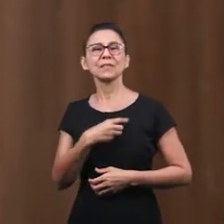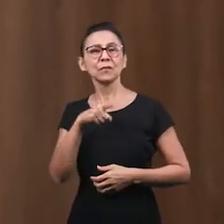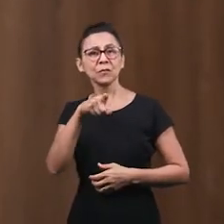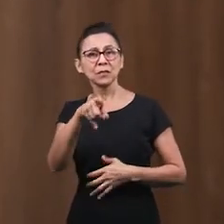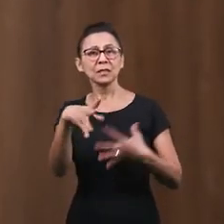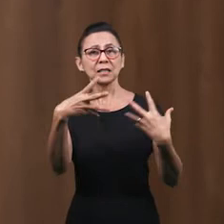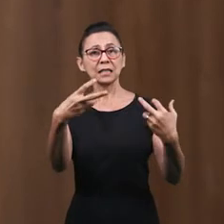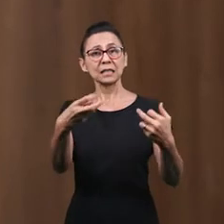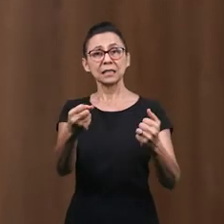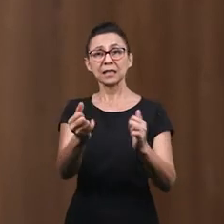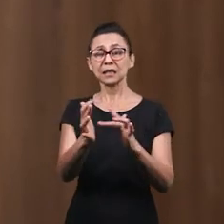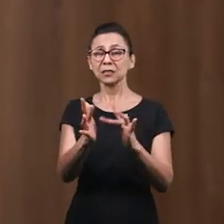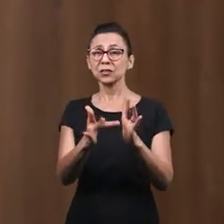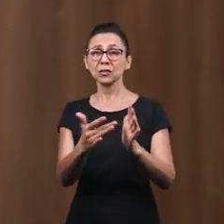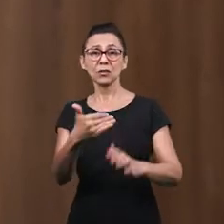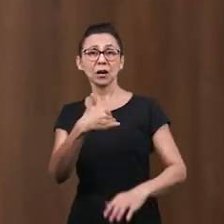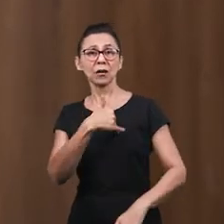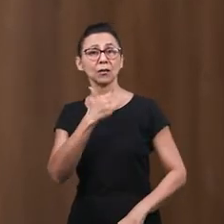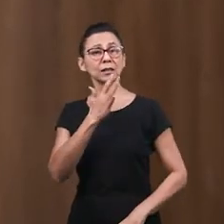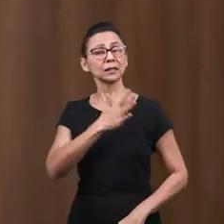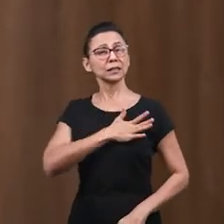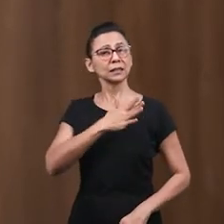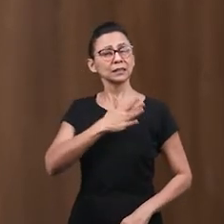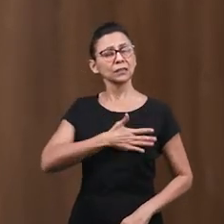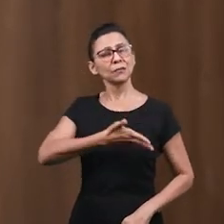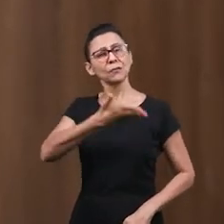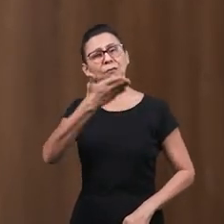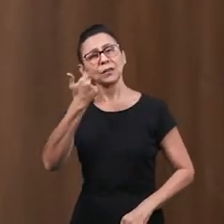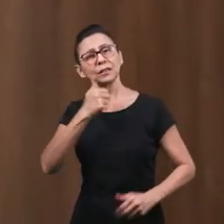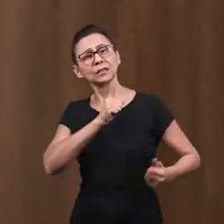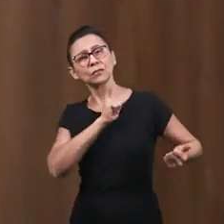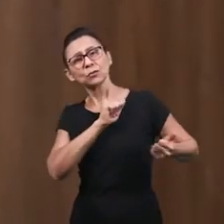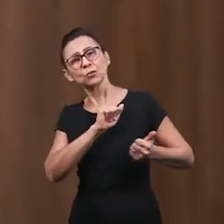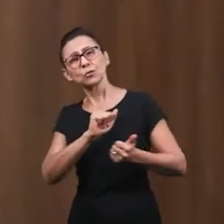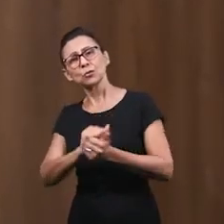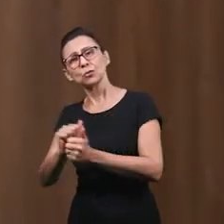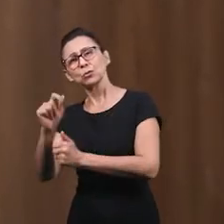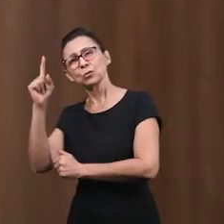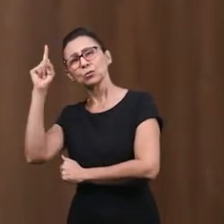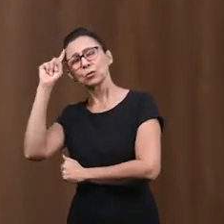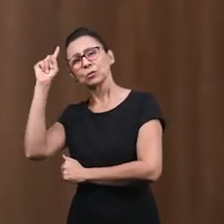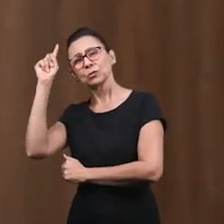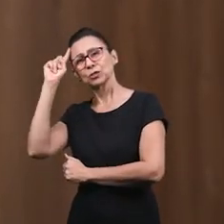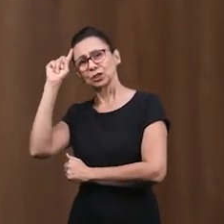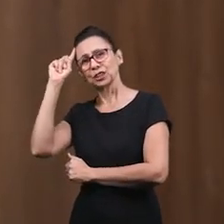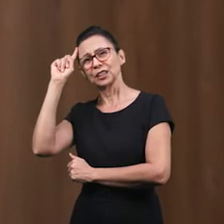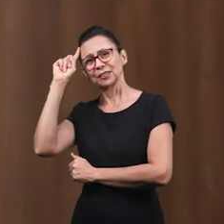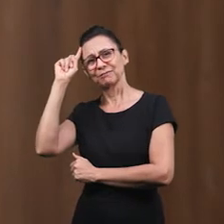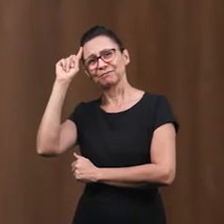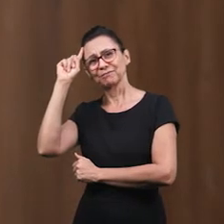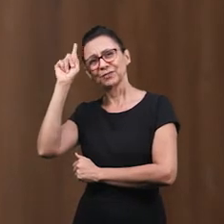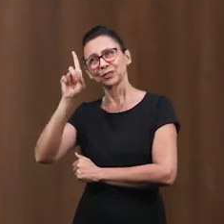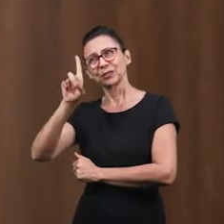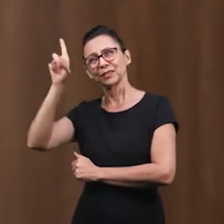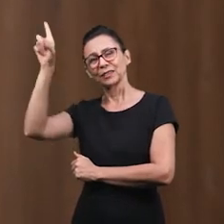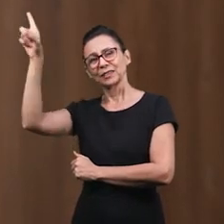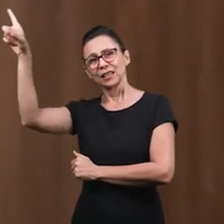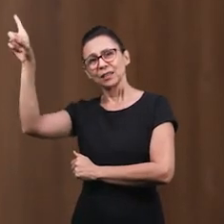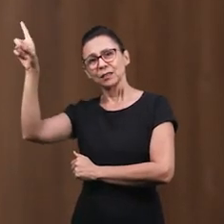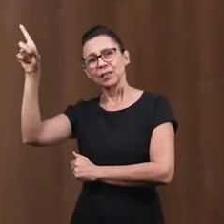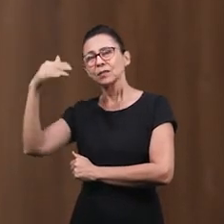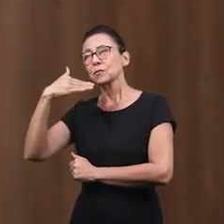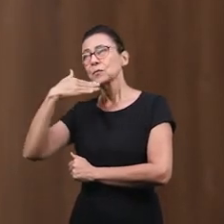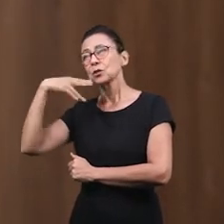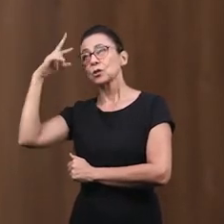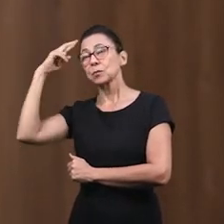Reciba al Señor Jesús En su corazón Y pueda caminar Con el Señor Todos los días De su vida Señor Haz